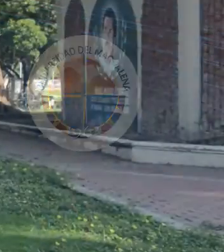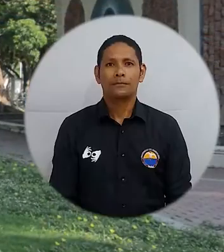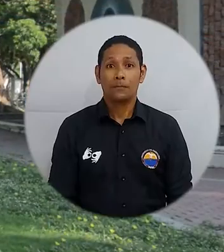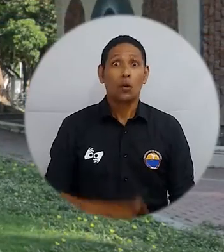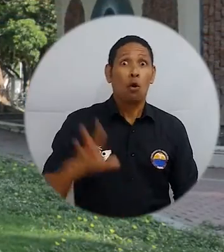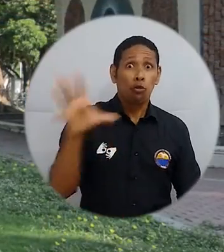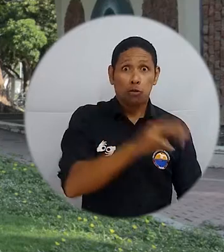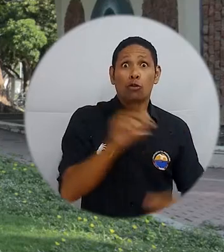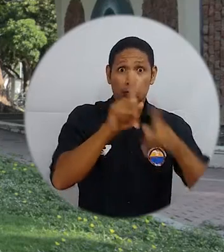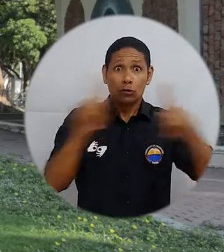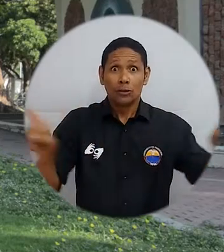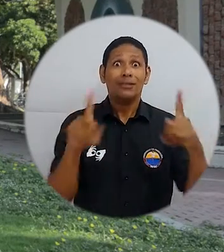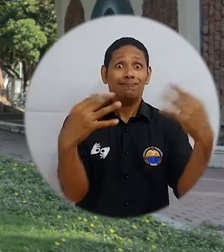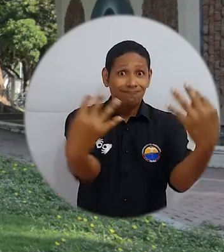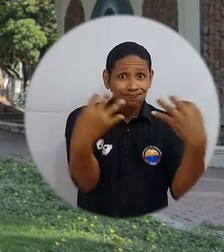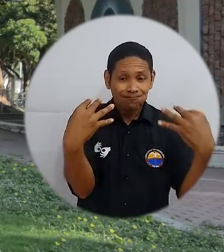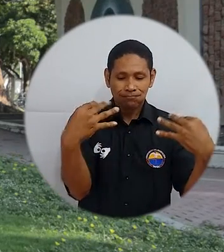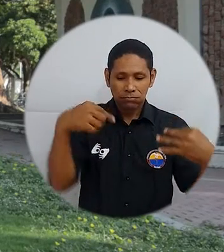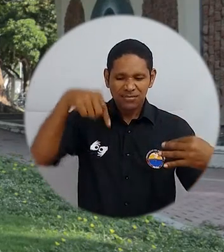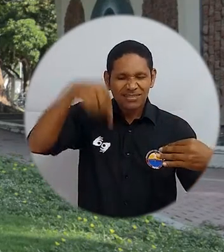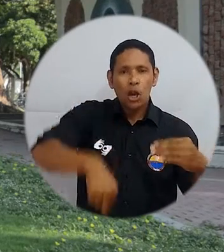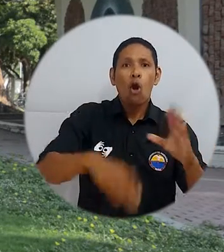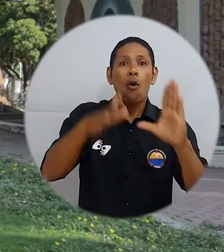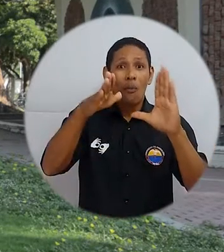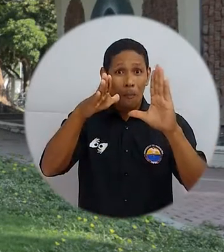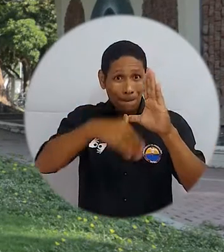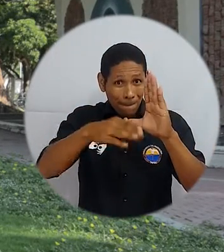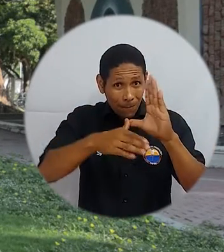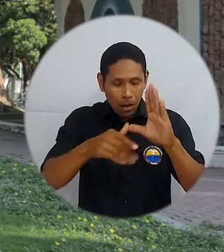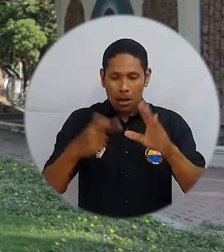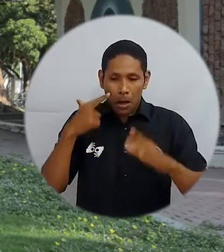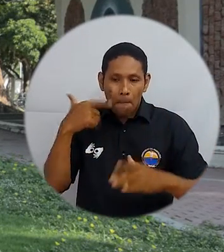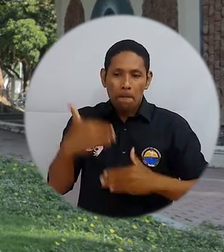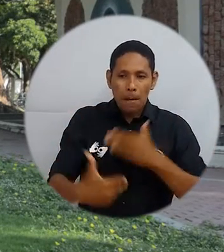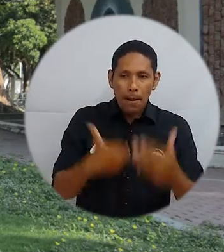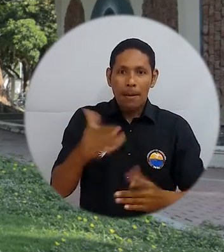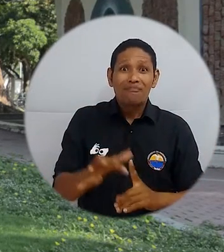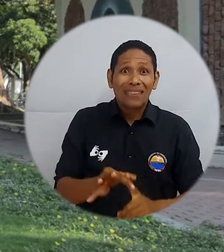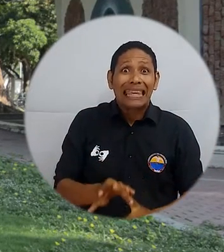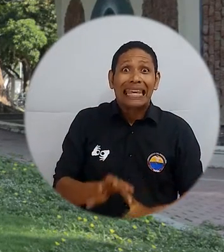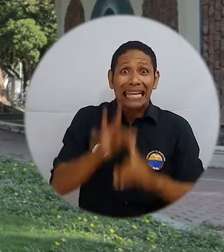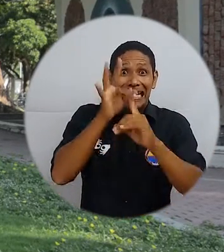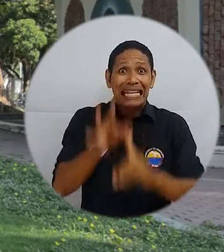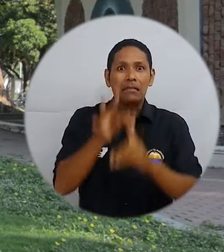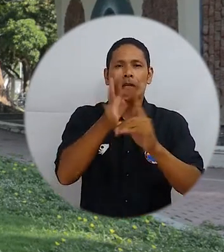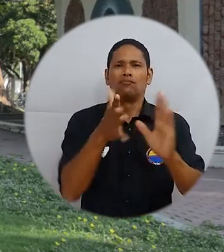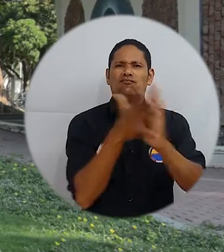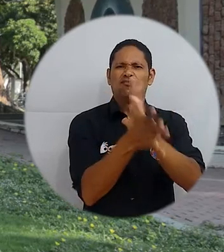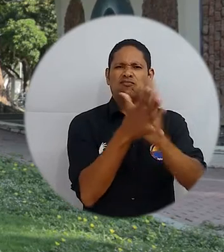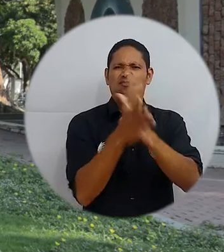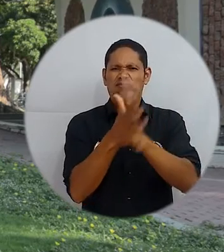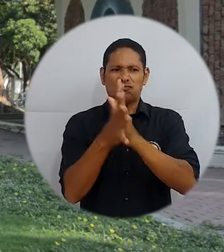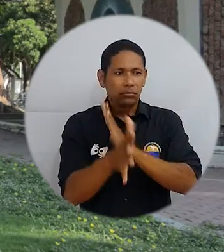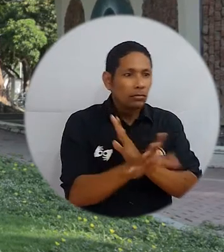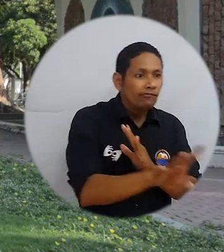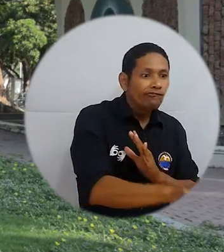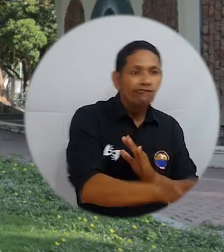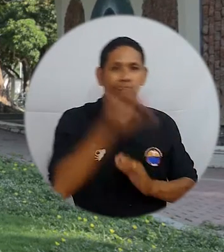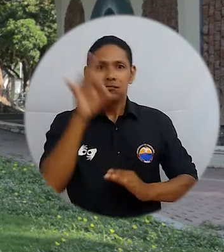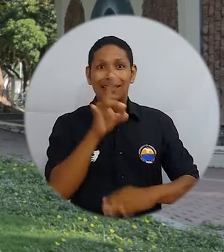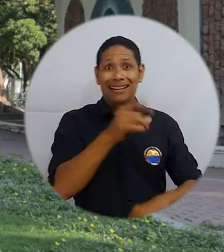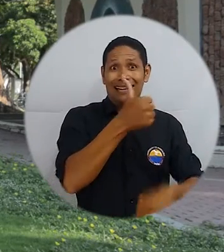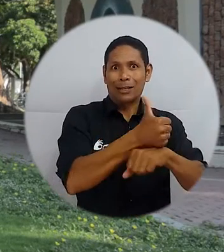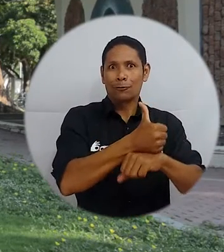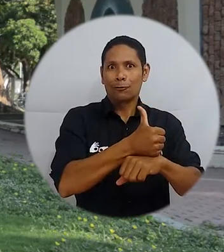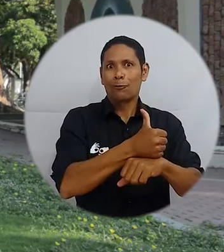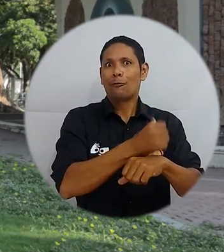A todos los televidentes les contamos que nuestro programa institucional desarrolla una emisión especial sobre la consulta para Rector 1 y Magdalena